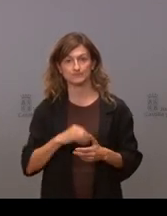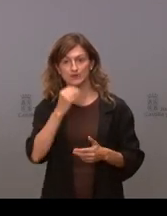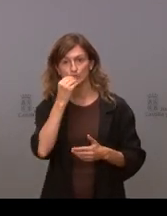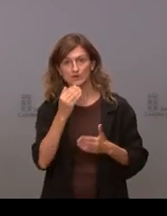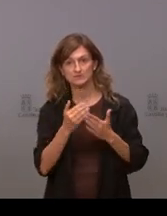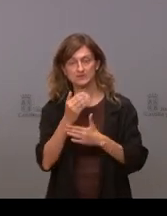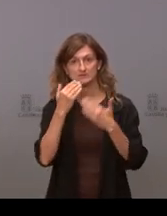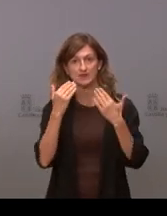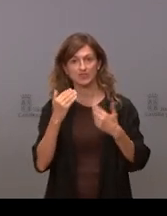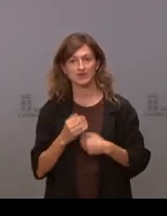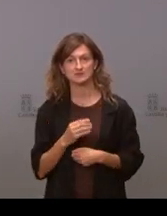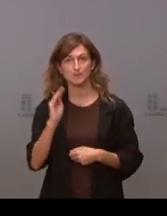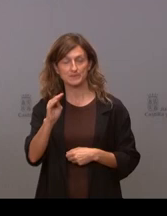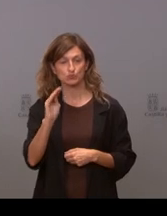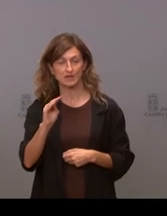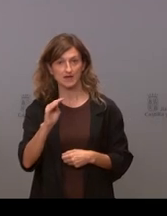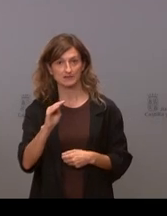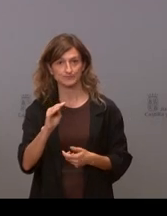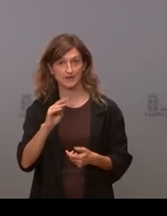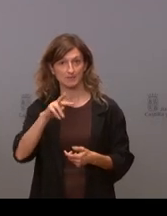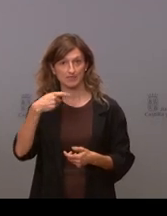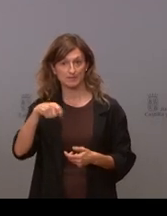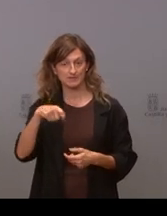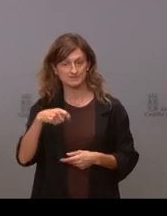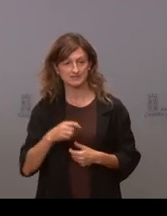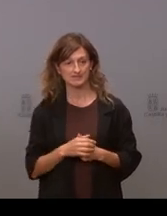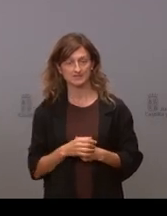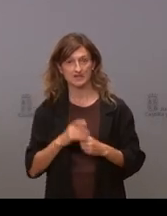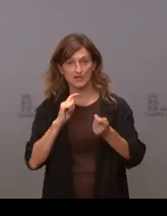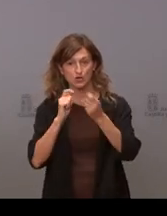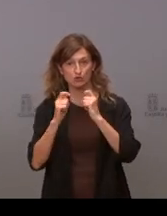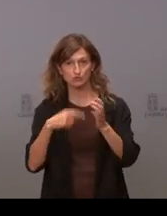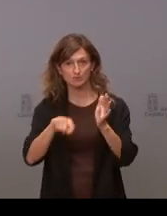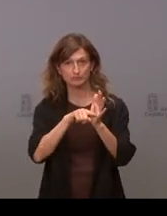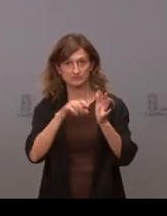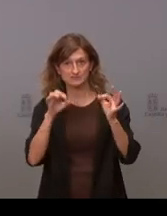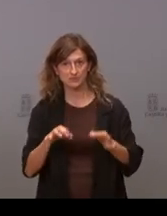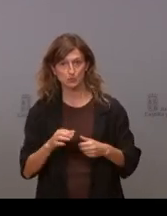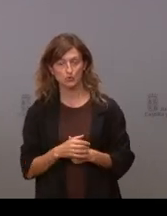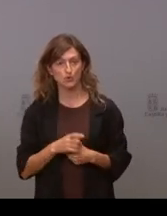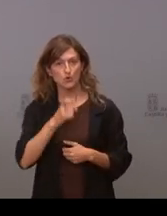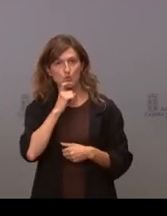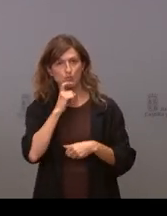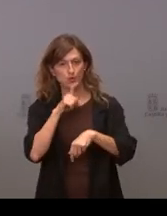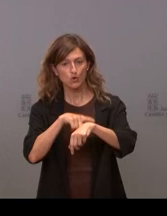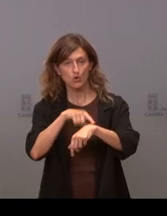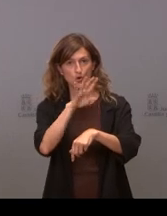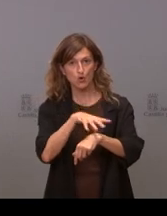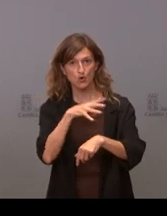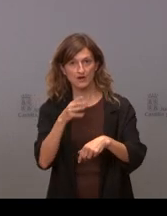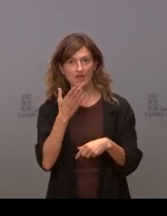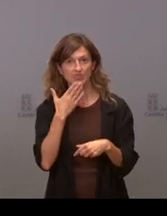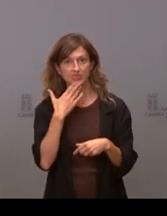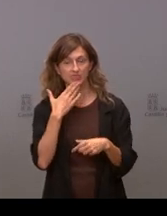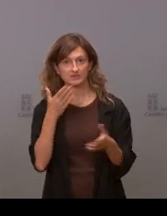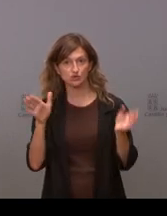yo quería preguntarle al vicepresidente por un lado aunque seguro que está en la nota de prensa que cómo quedan los horarios para este ocio nocturno porque